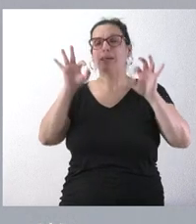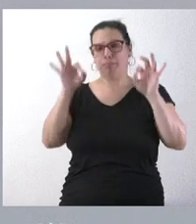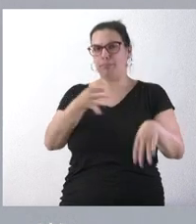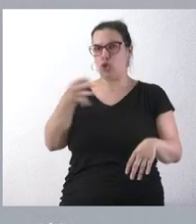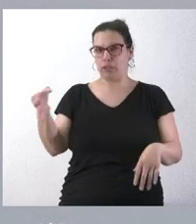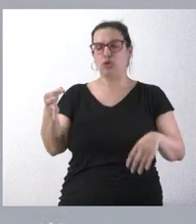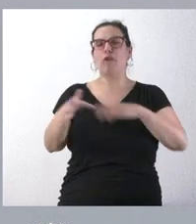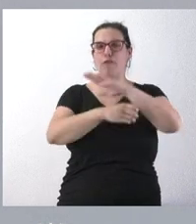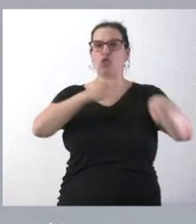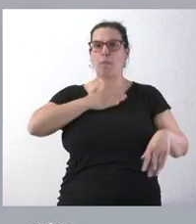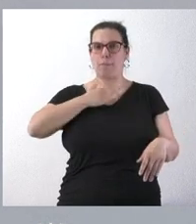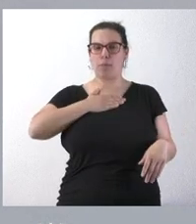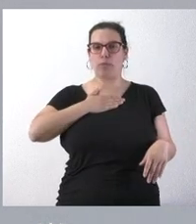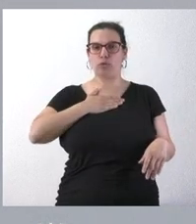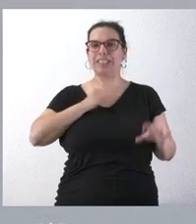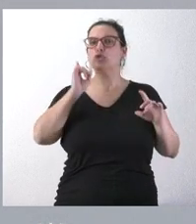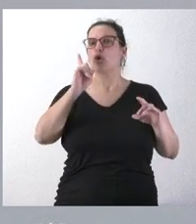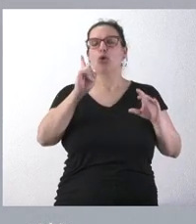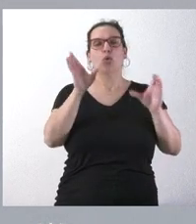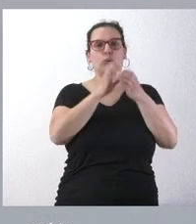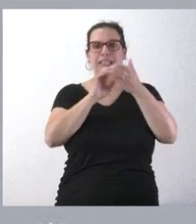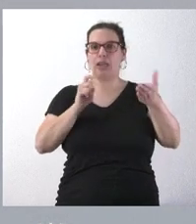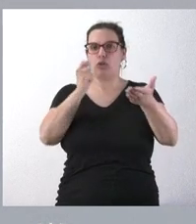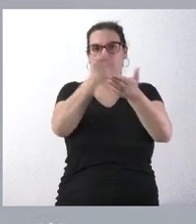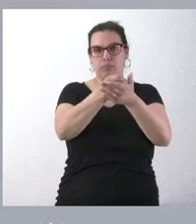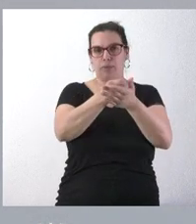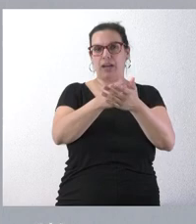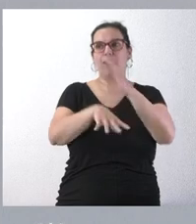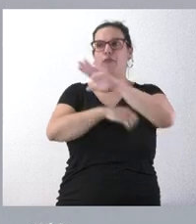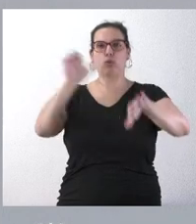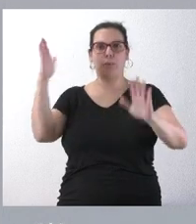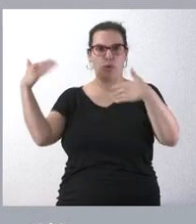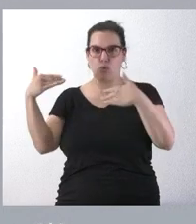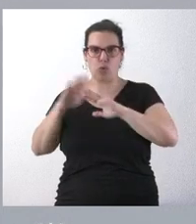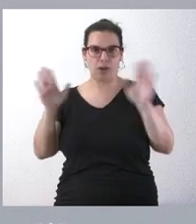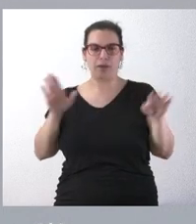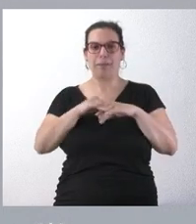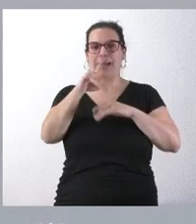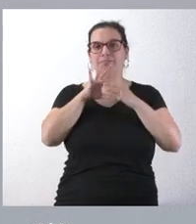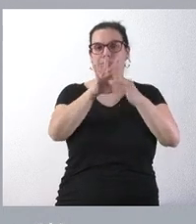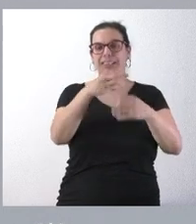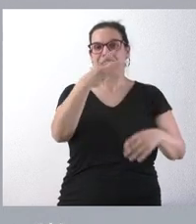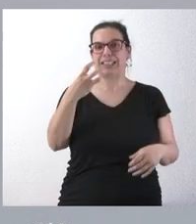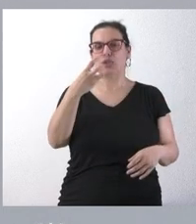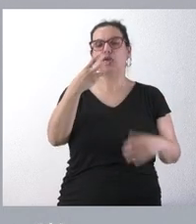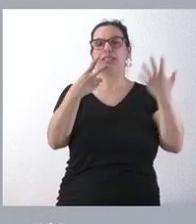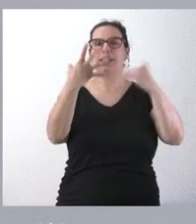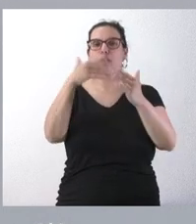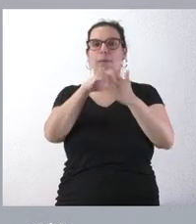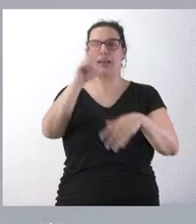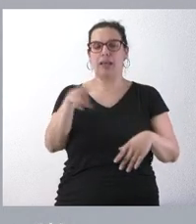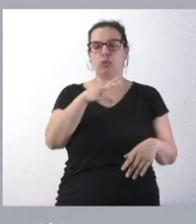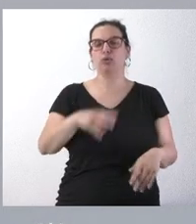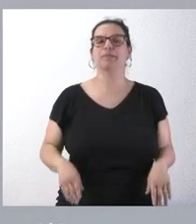correcta y, por tanto, son fondos propios exclusivos de la Junta de Castilla y León y no hay financiación de fondos europeos para este importe de los 375.000 euros que le habíamos